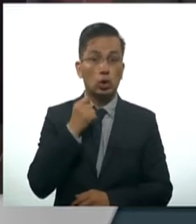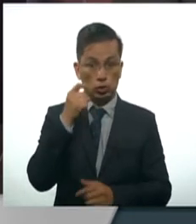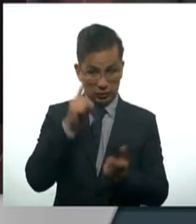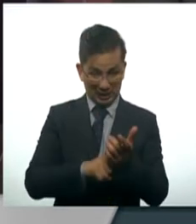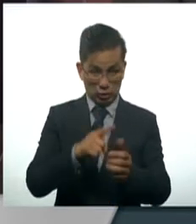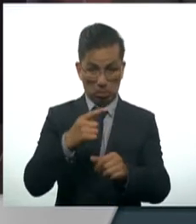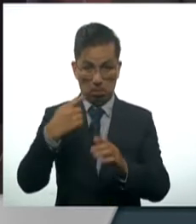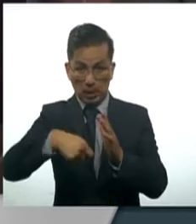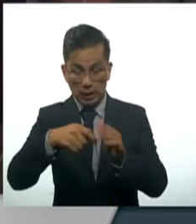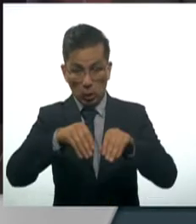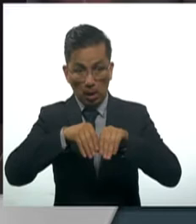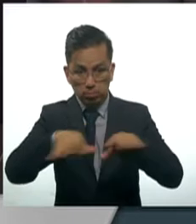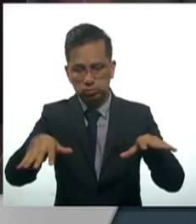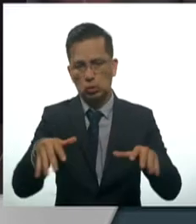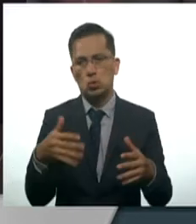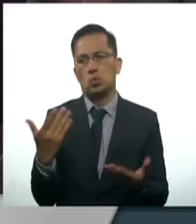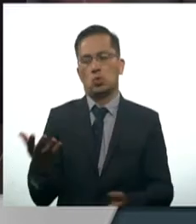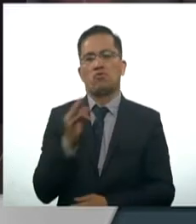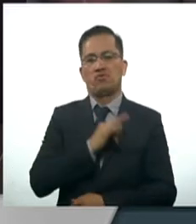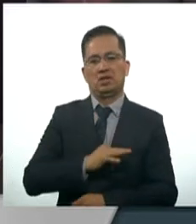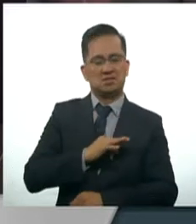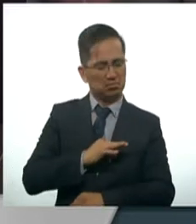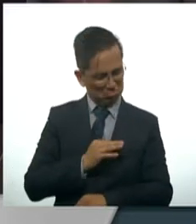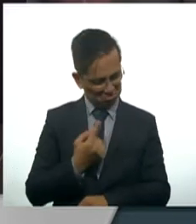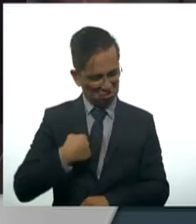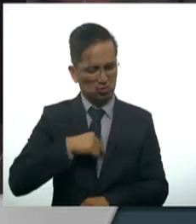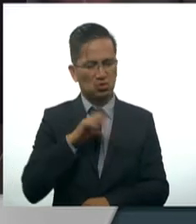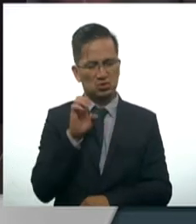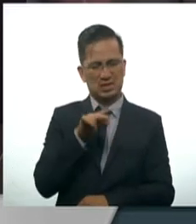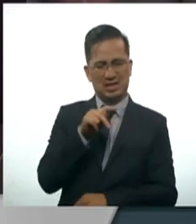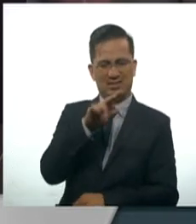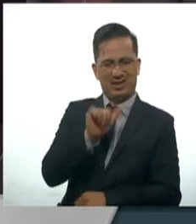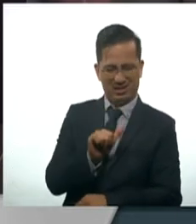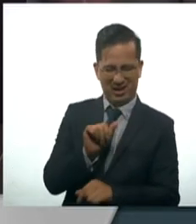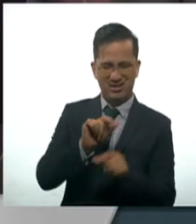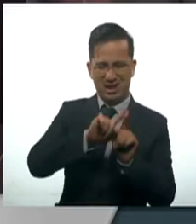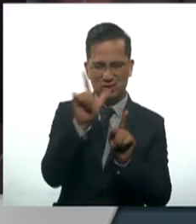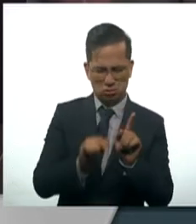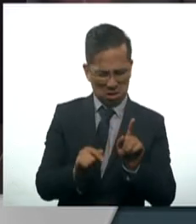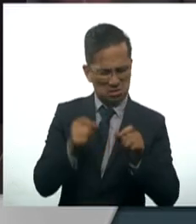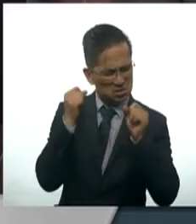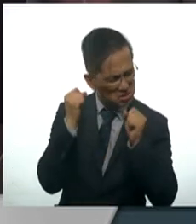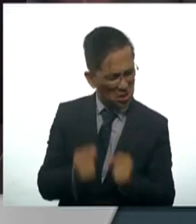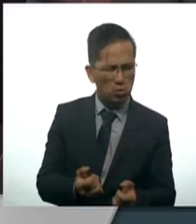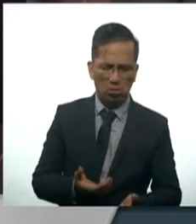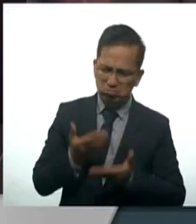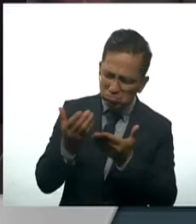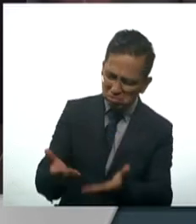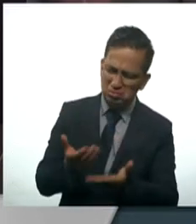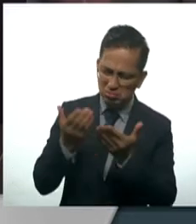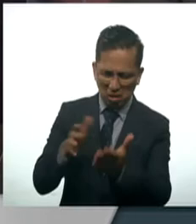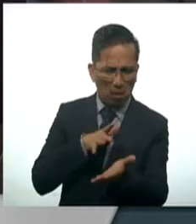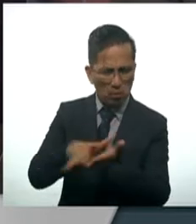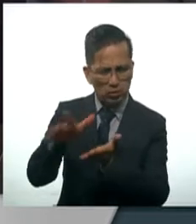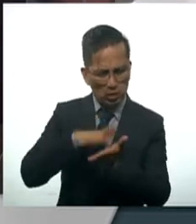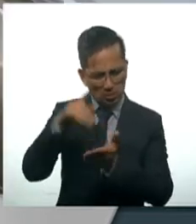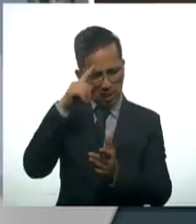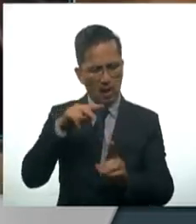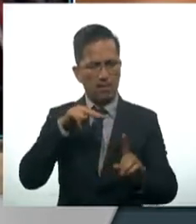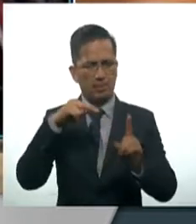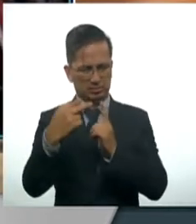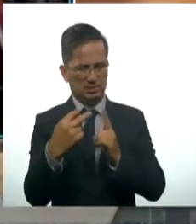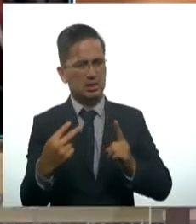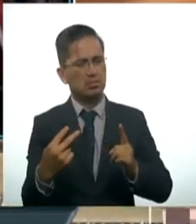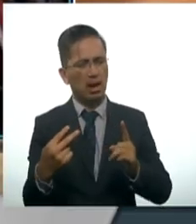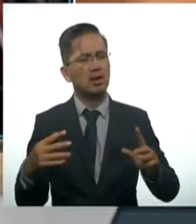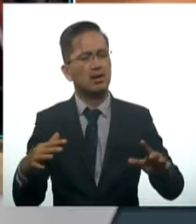seguros de que la Cineteca Nacional pondrá todo lo posible para alimentar esta mirada diferente. Muchísimas gracias. Celebro este convenio.